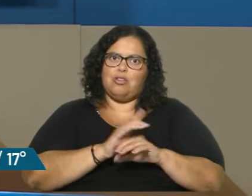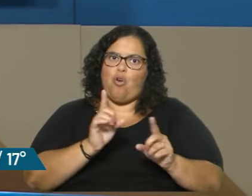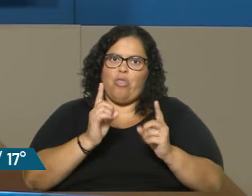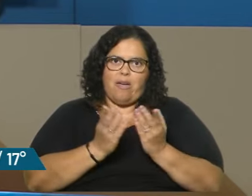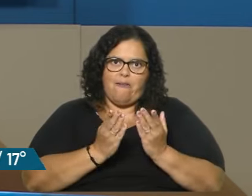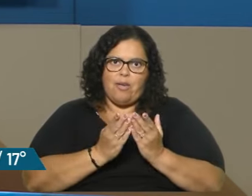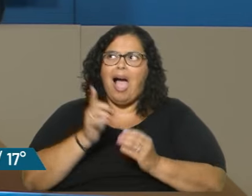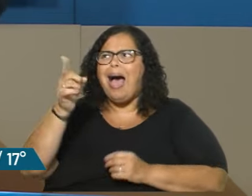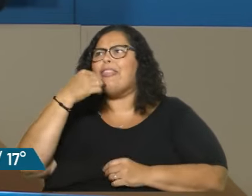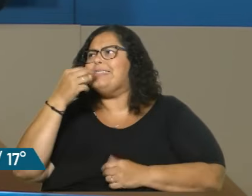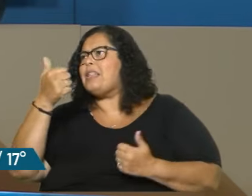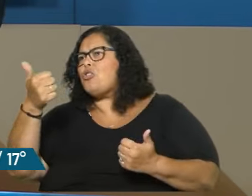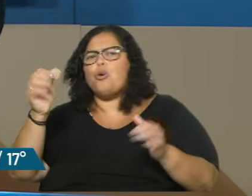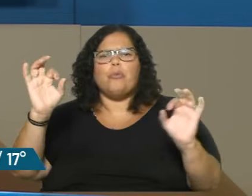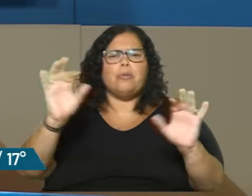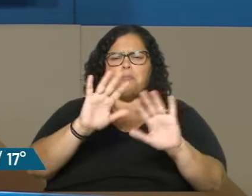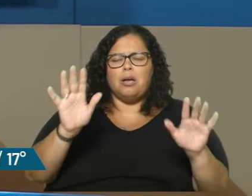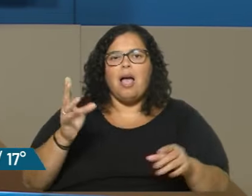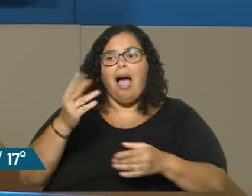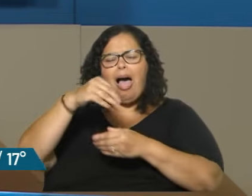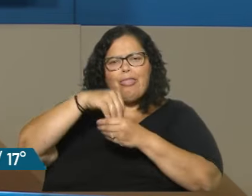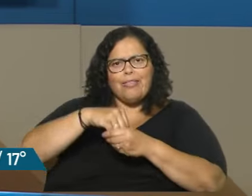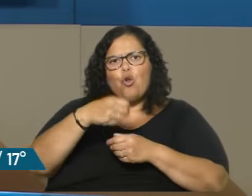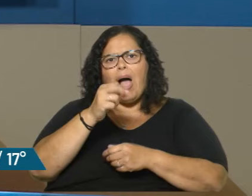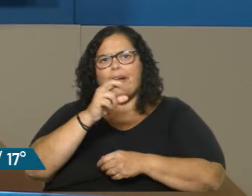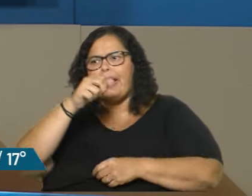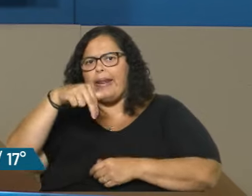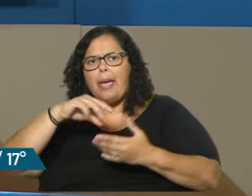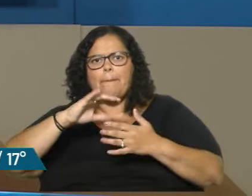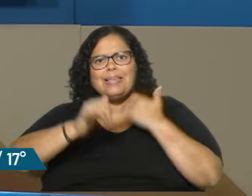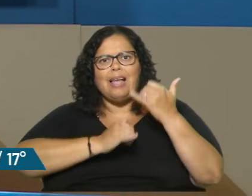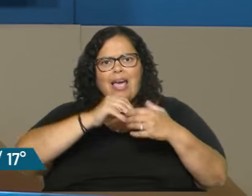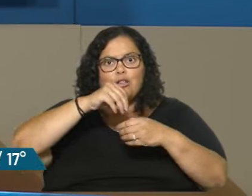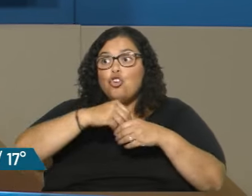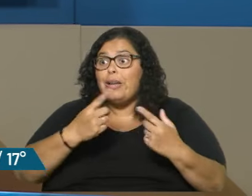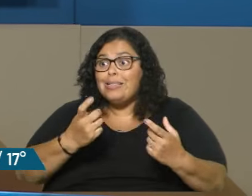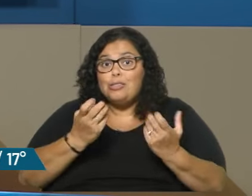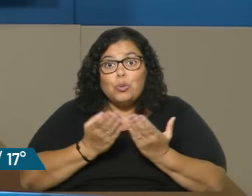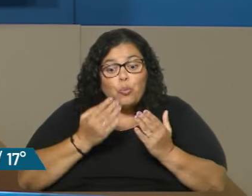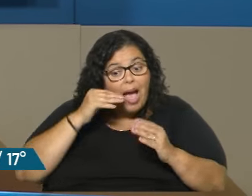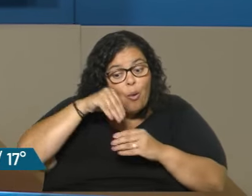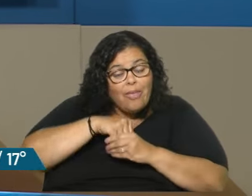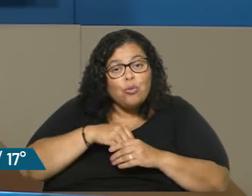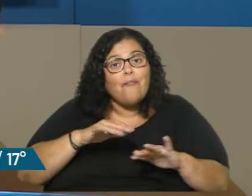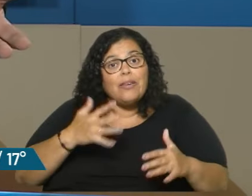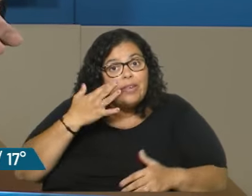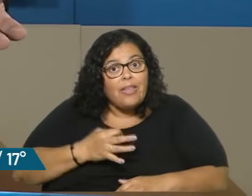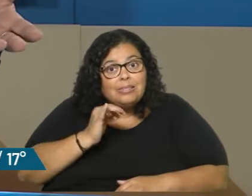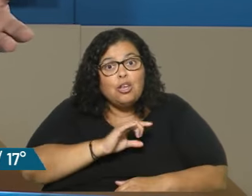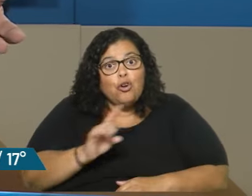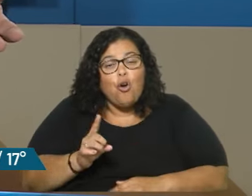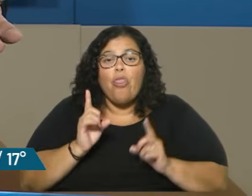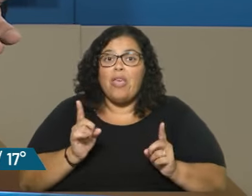importa si allá dicen que tiene ARN mensajero. No, yo igual quiero estudiarlo. Yo necesito estudiarlo, ver si es verdad. Control